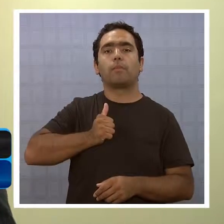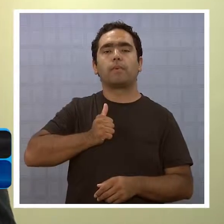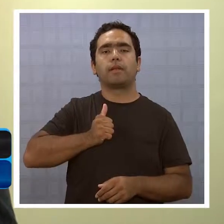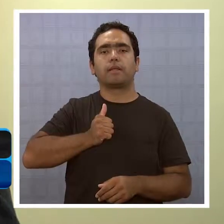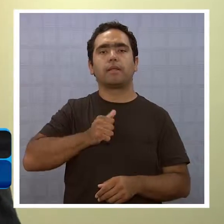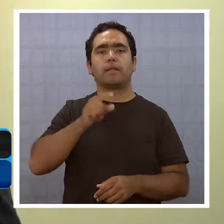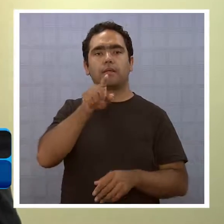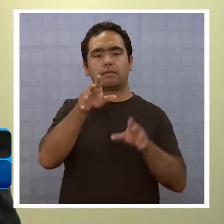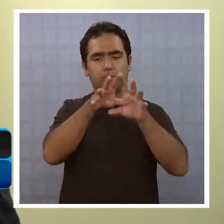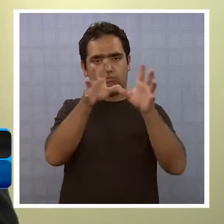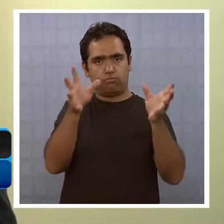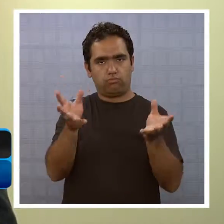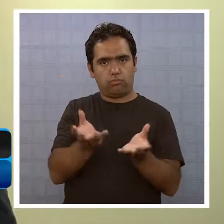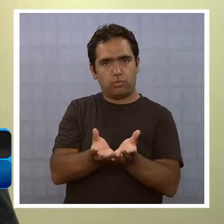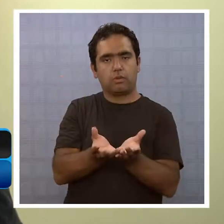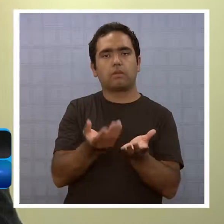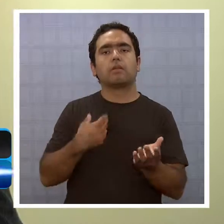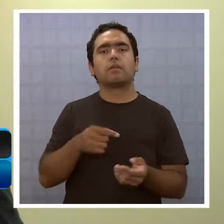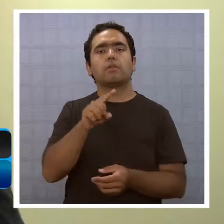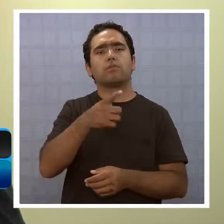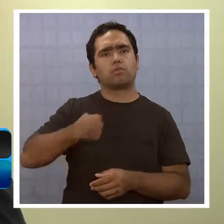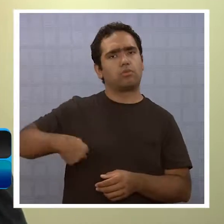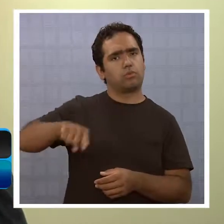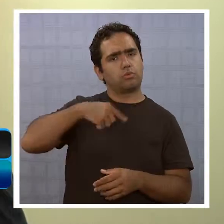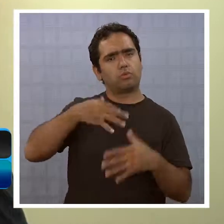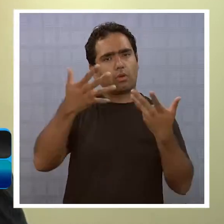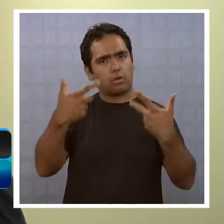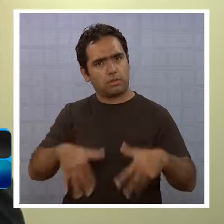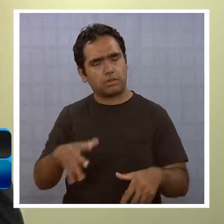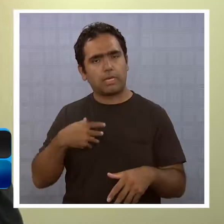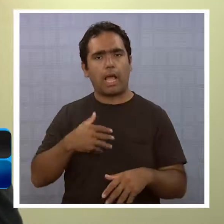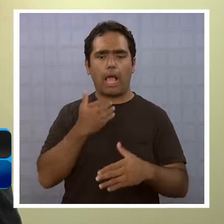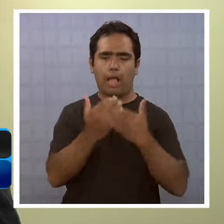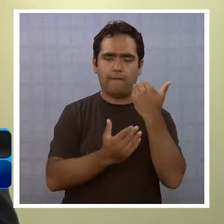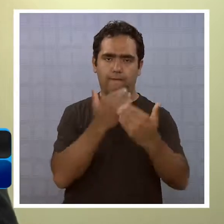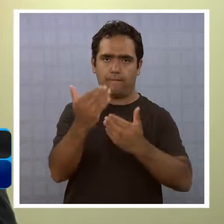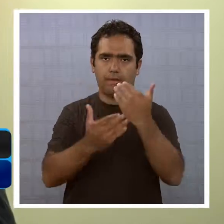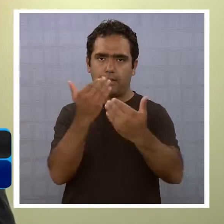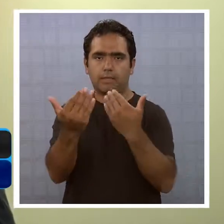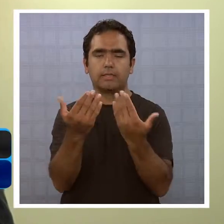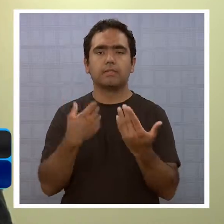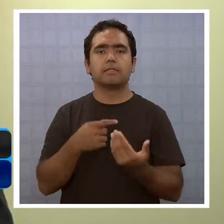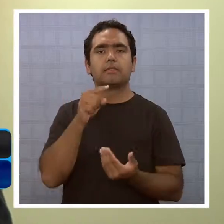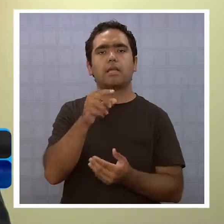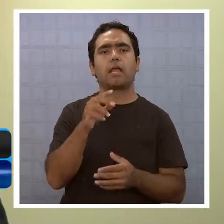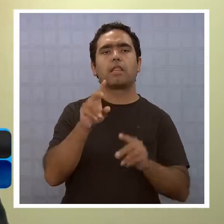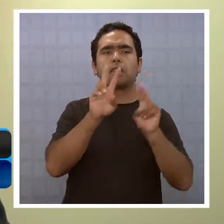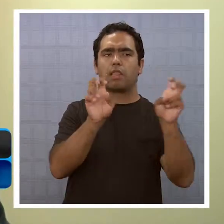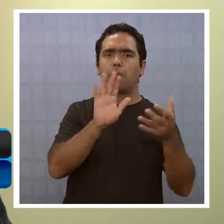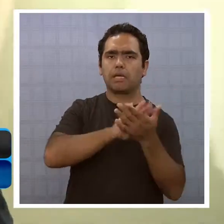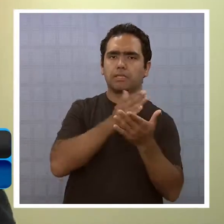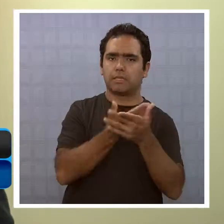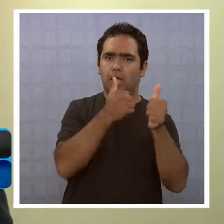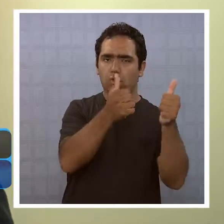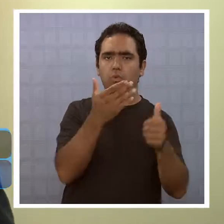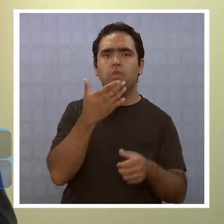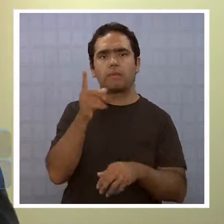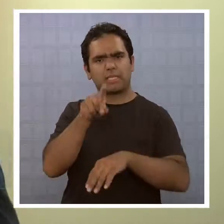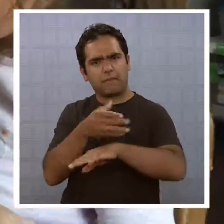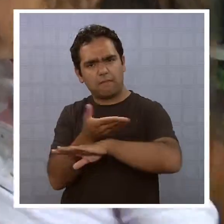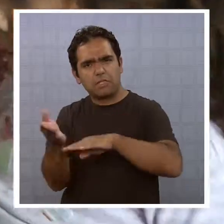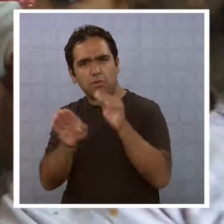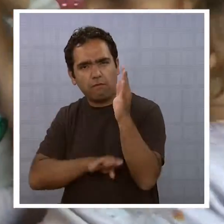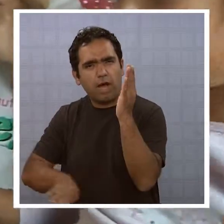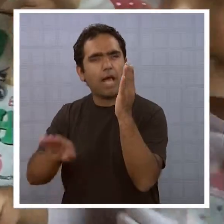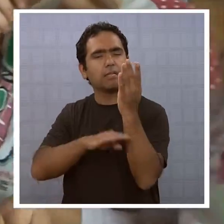relación al cumplimiento de la Convención. Nosotros en varios aspectos tenemos avances muy significativos en las cifras de salud,